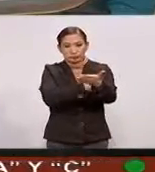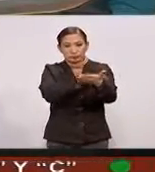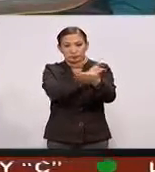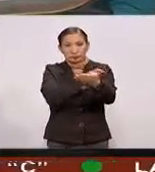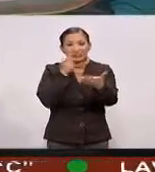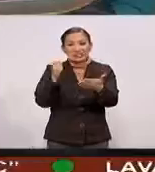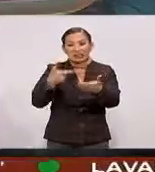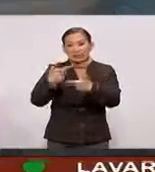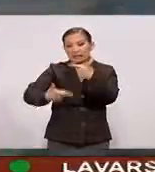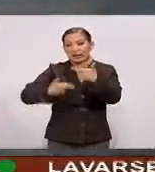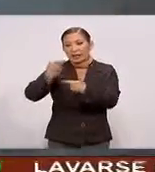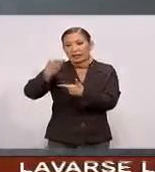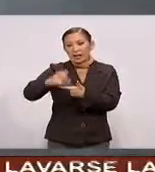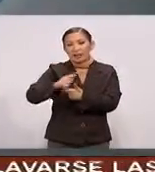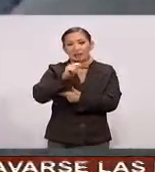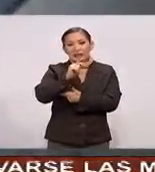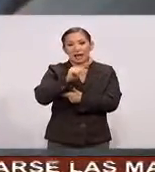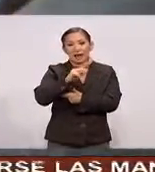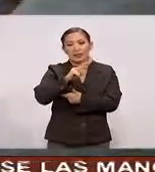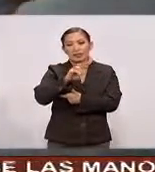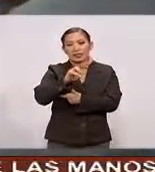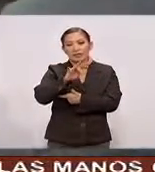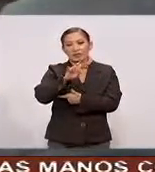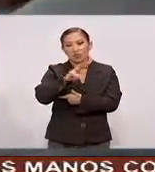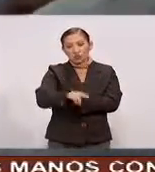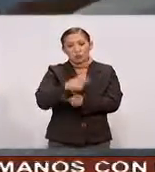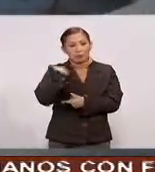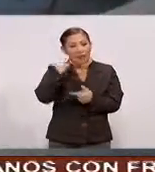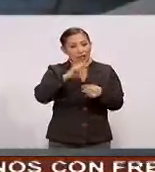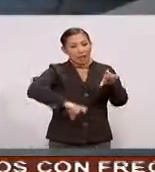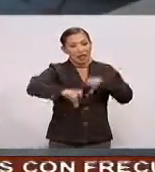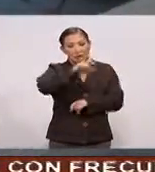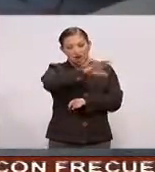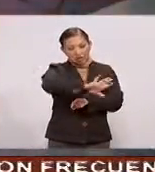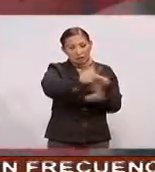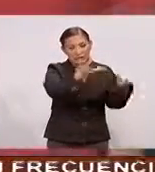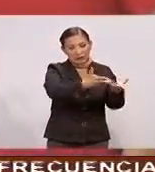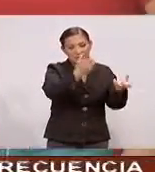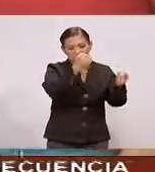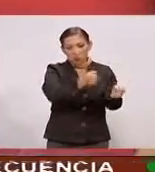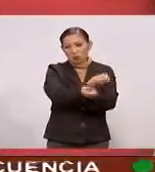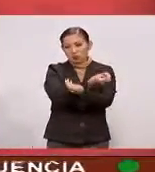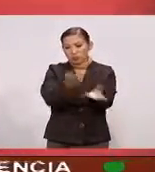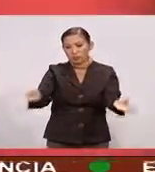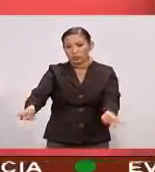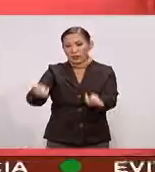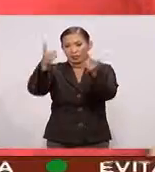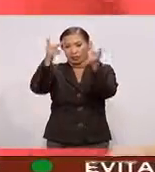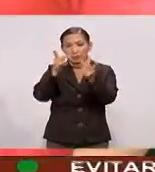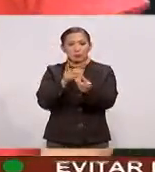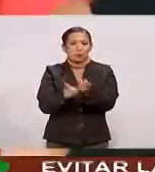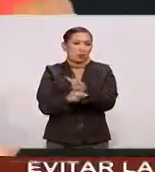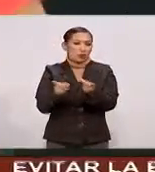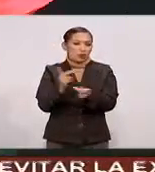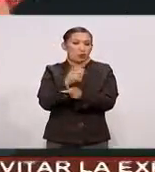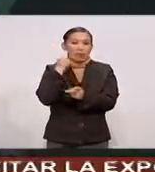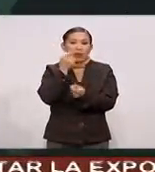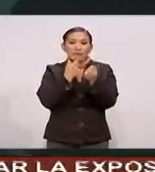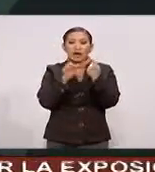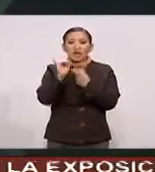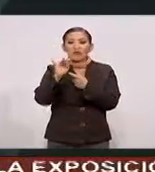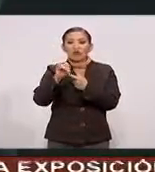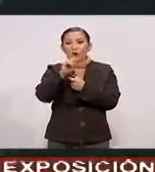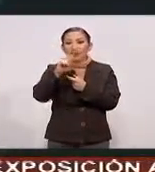Genérica Del Tamiflu A los laboratorios Fabricantes Y de esta manera Garantizar El abasto De este medicamento Para el tratamiento De la